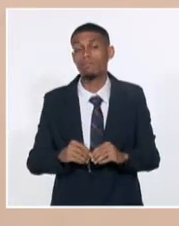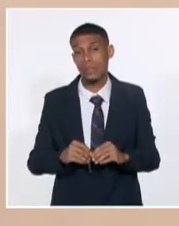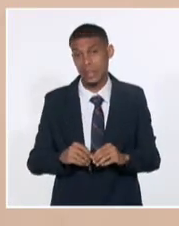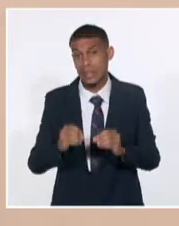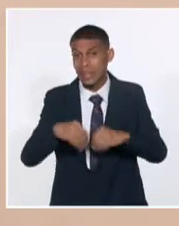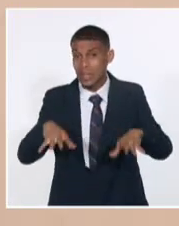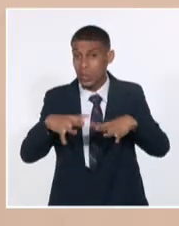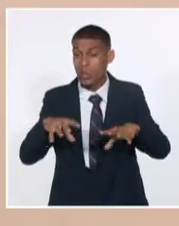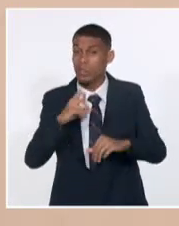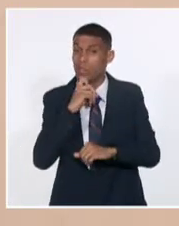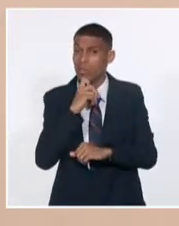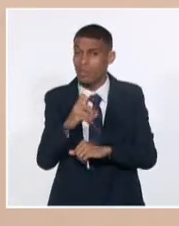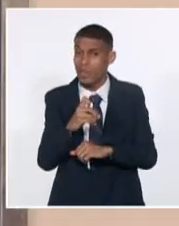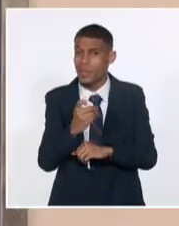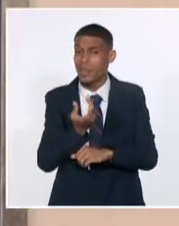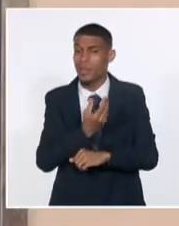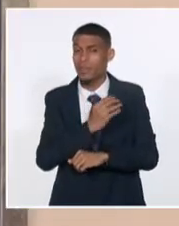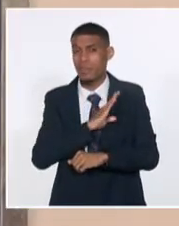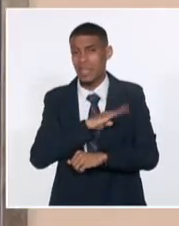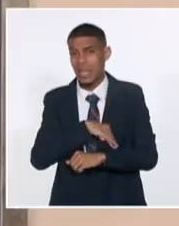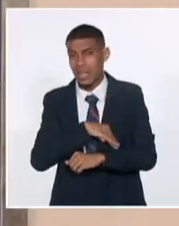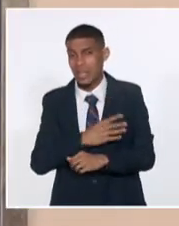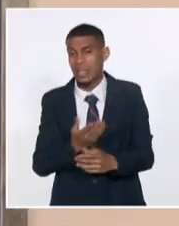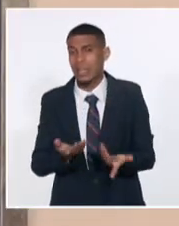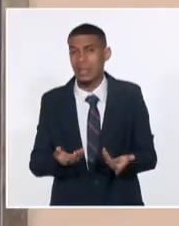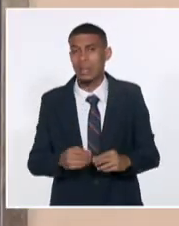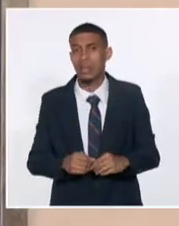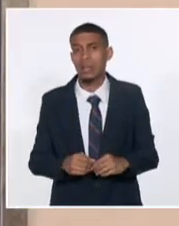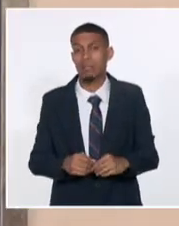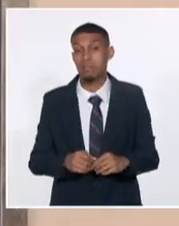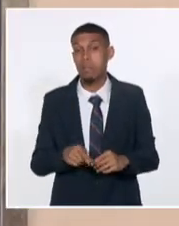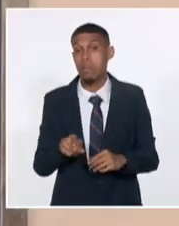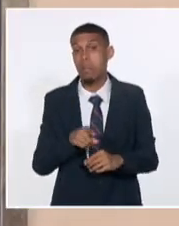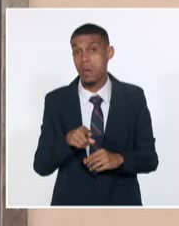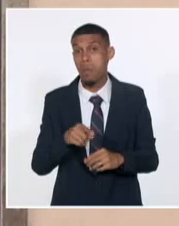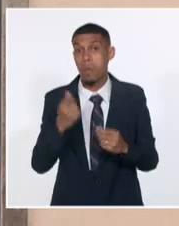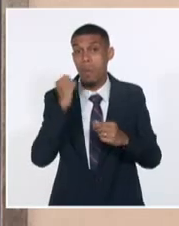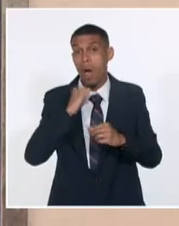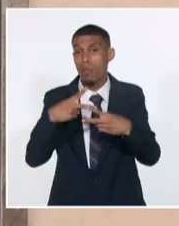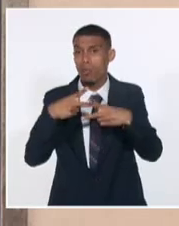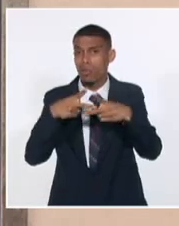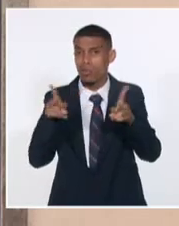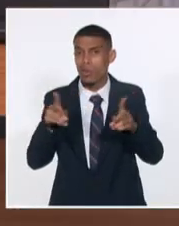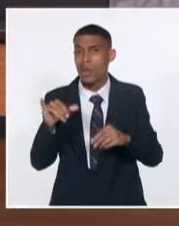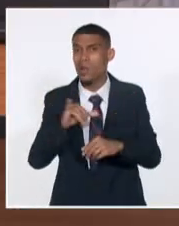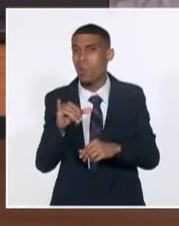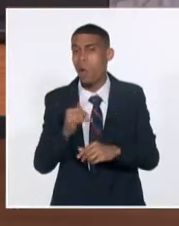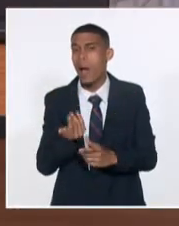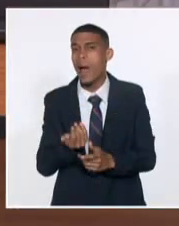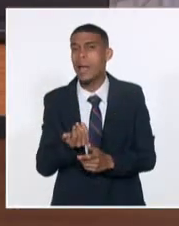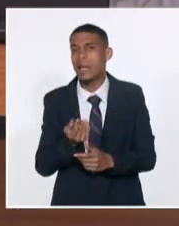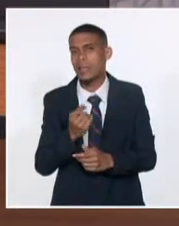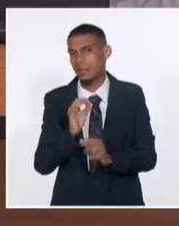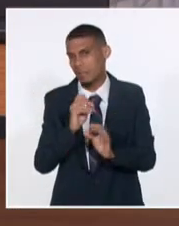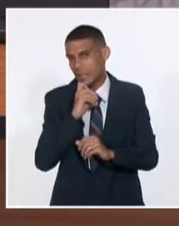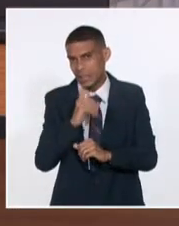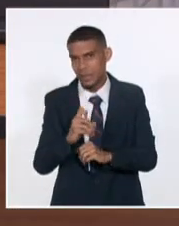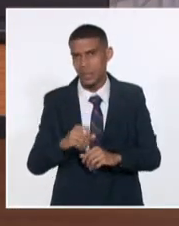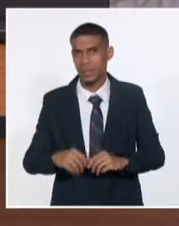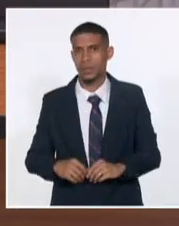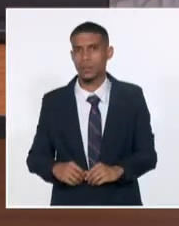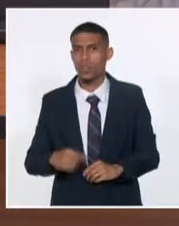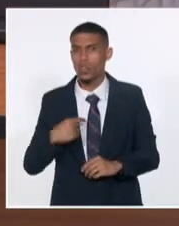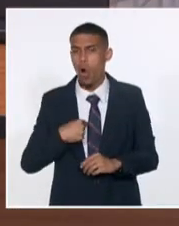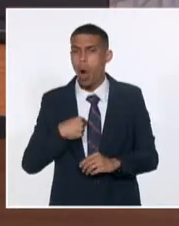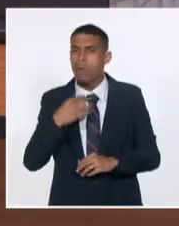nadie quiere enfrentarse desde una carrera profesional y son cosas que más allá de lo profesional te quedan como hijo, como ser humano. Que cada una de mis crónicas,